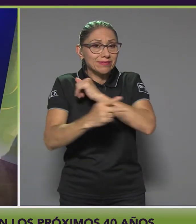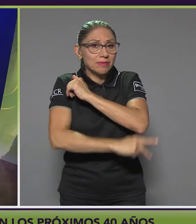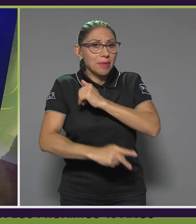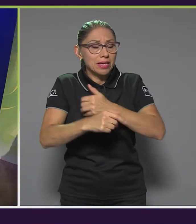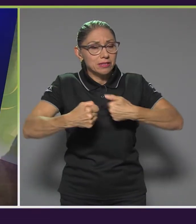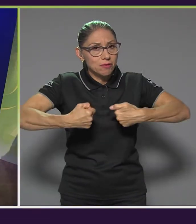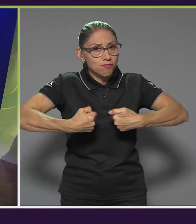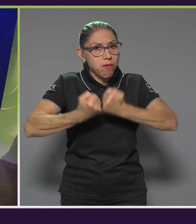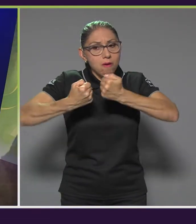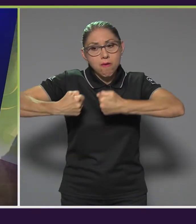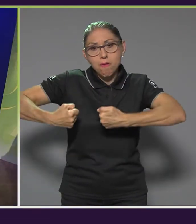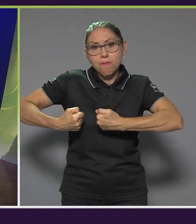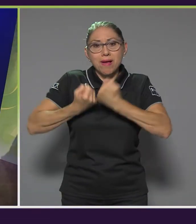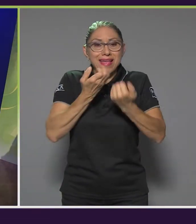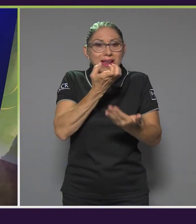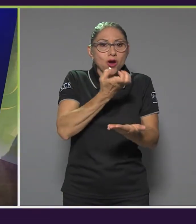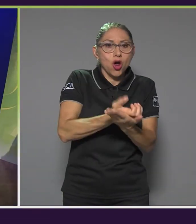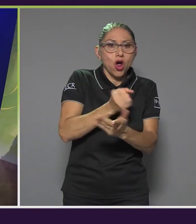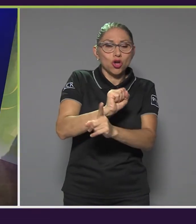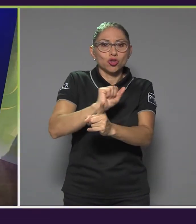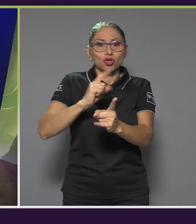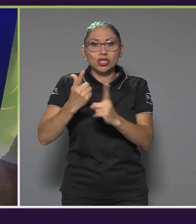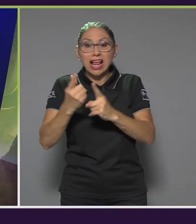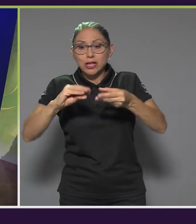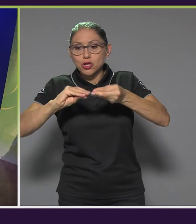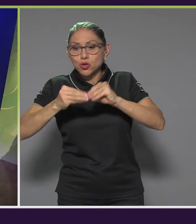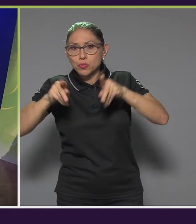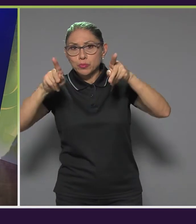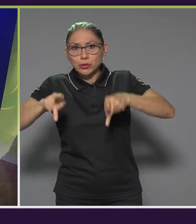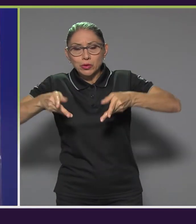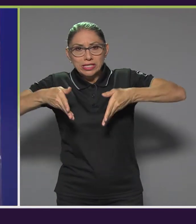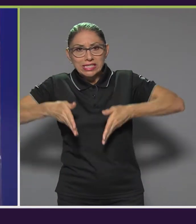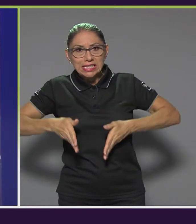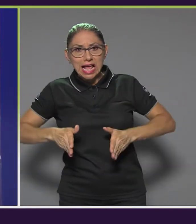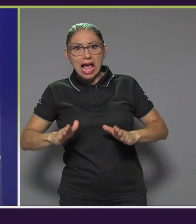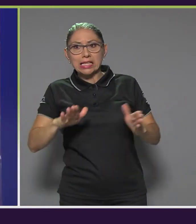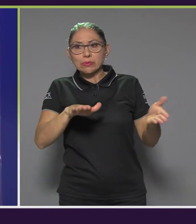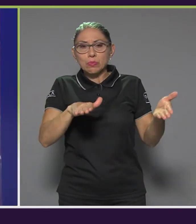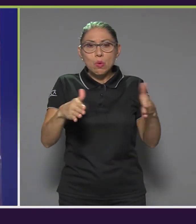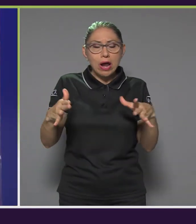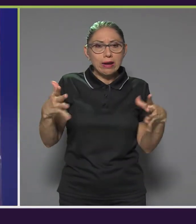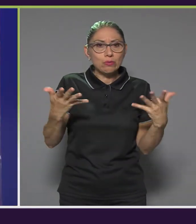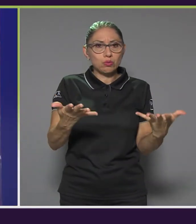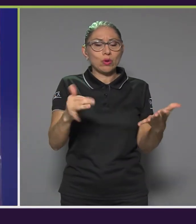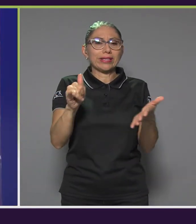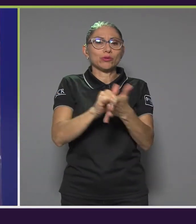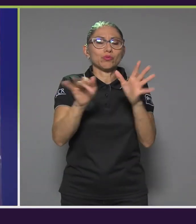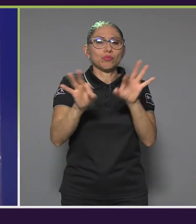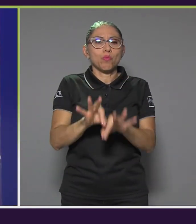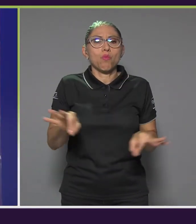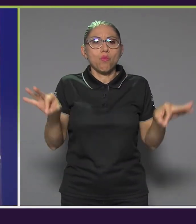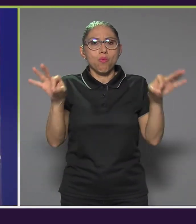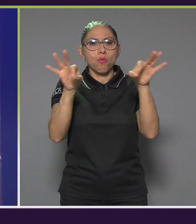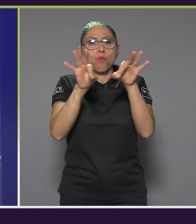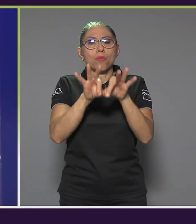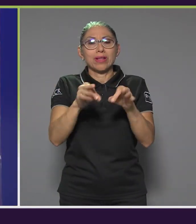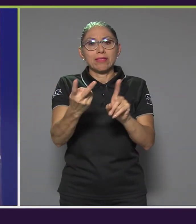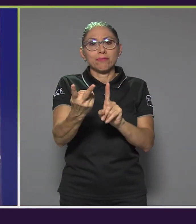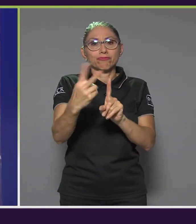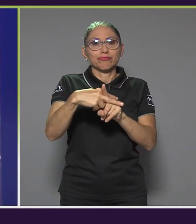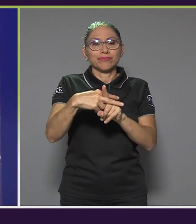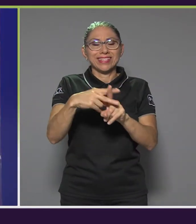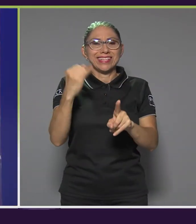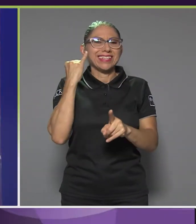económico, a nivel social, a nivel demográfico. Entonces también por eso es muy relevante que se esté implementando esta iniciativa